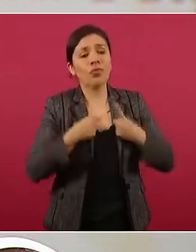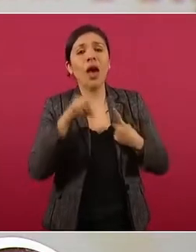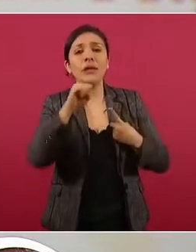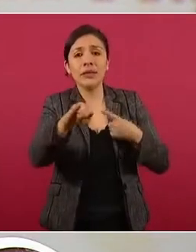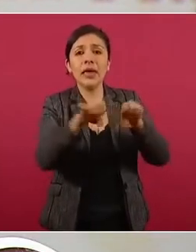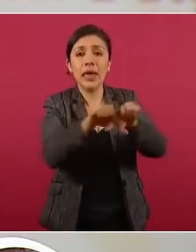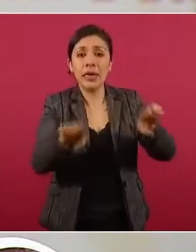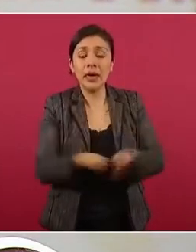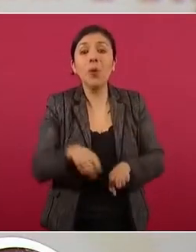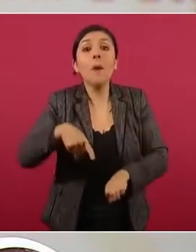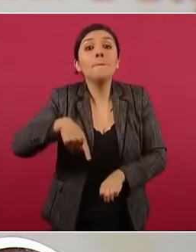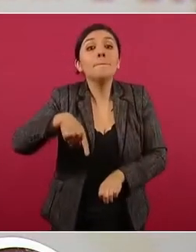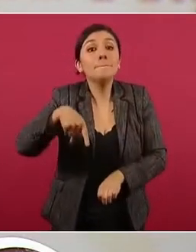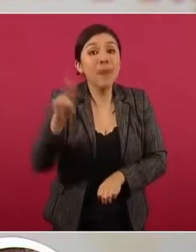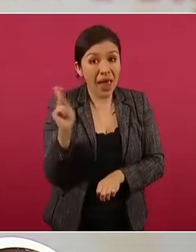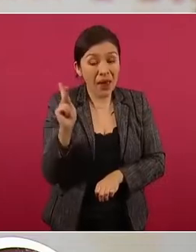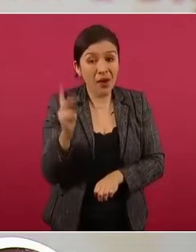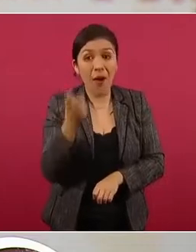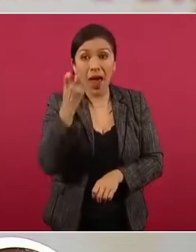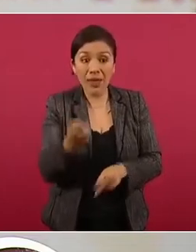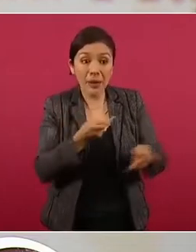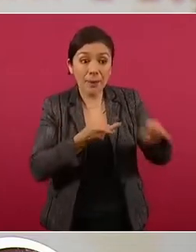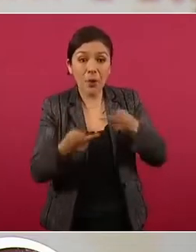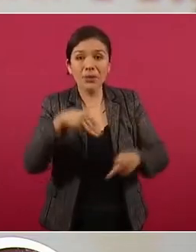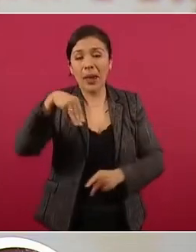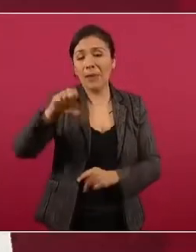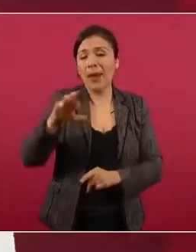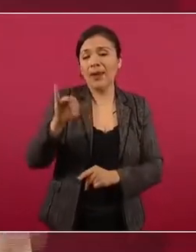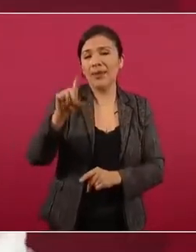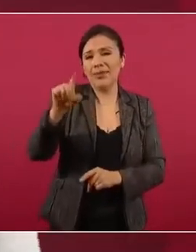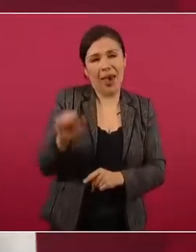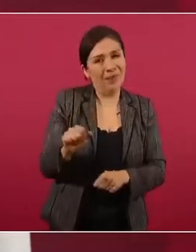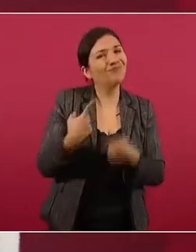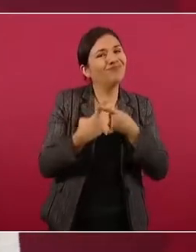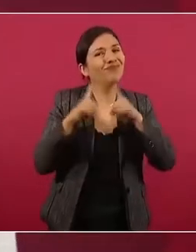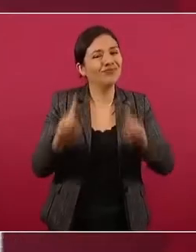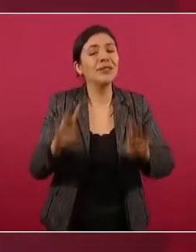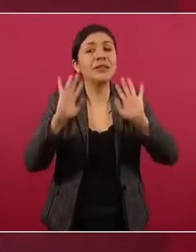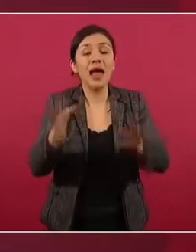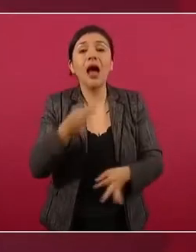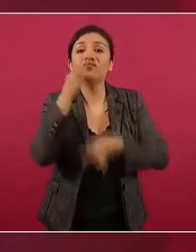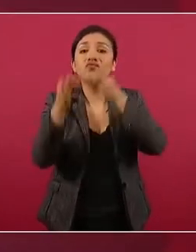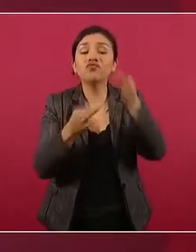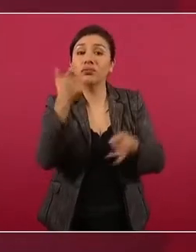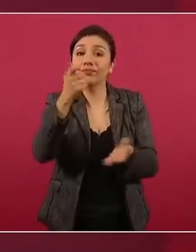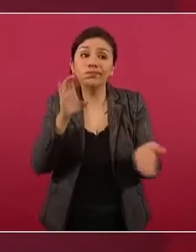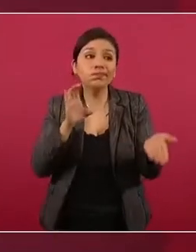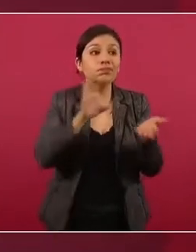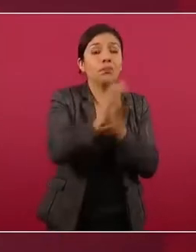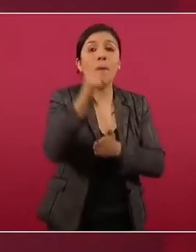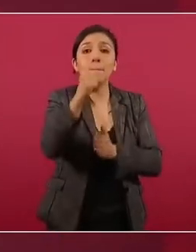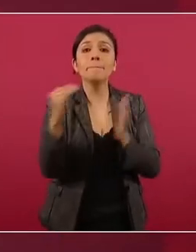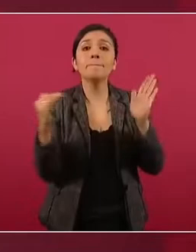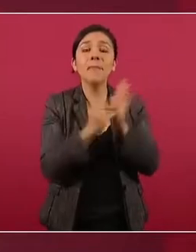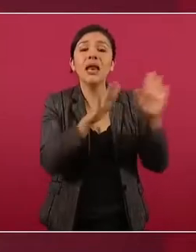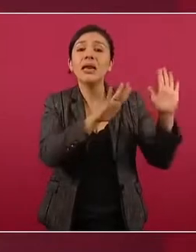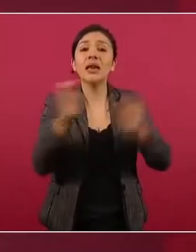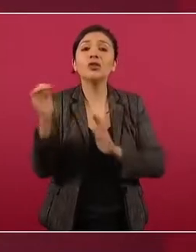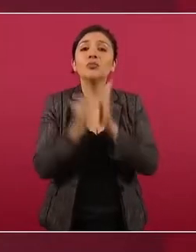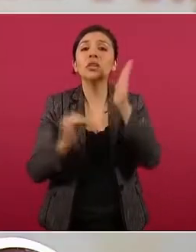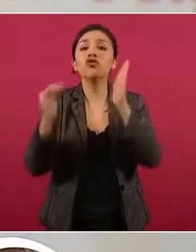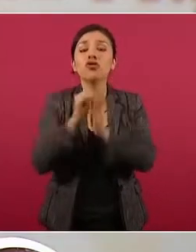Pero a diferencia de la Iniciativa Mérida, se anunció una inversión mexicana de 1.500 millones de